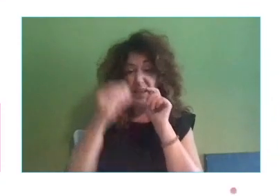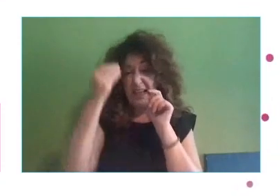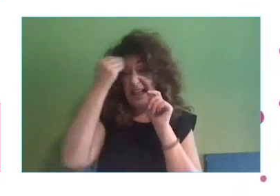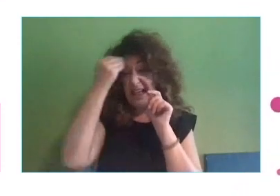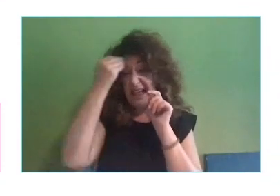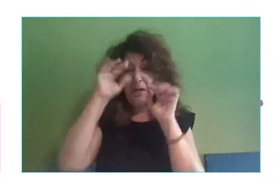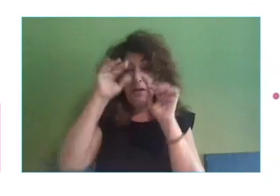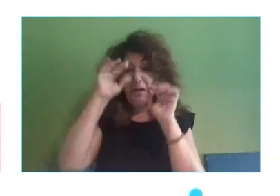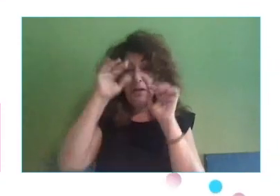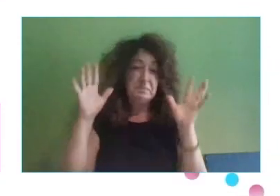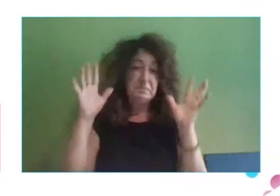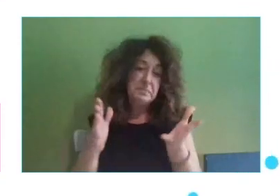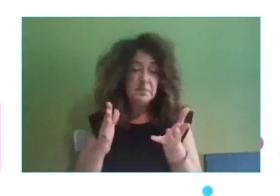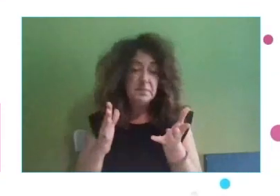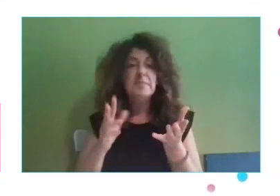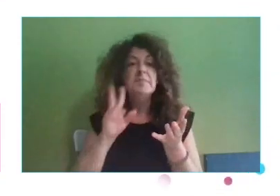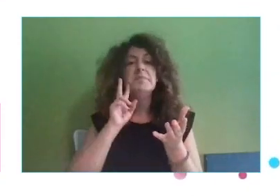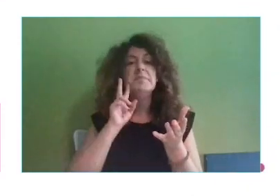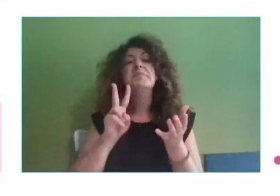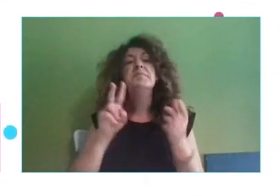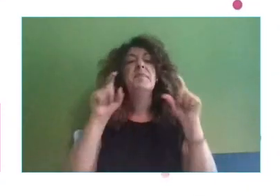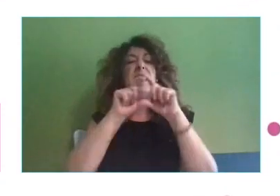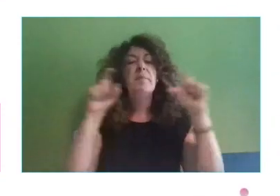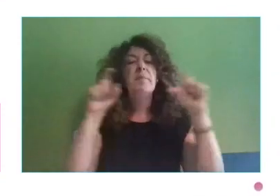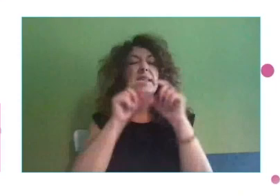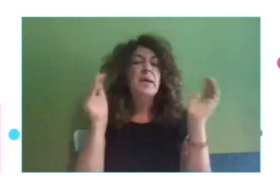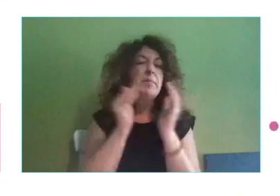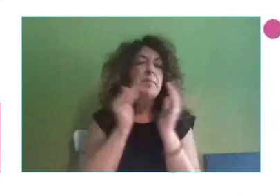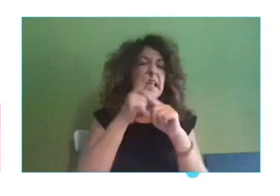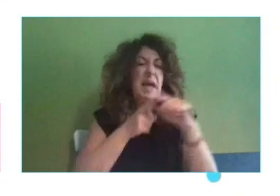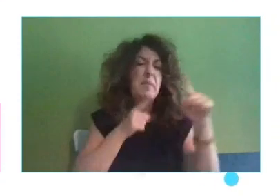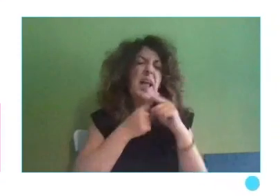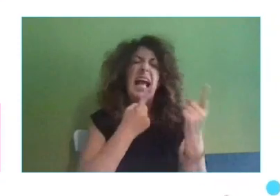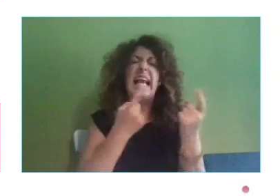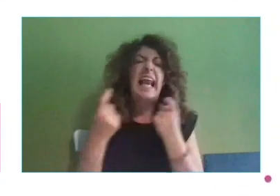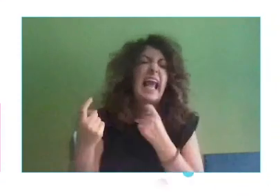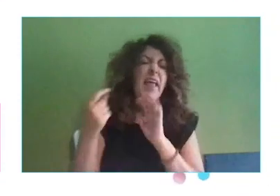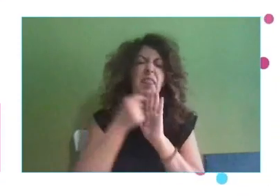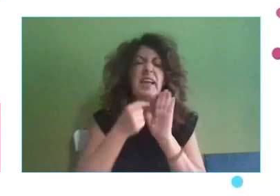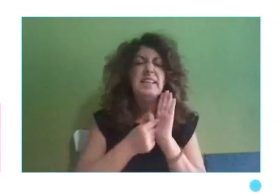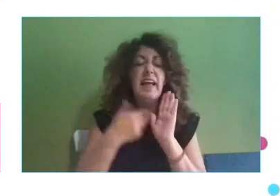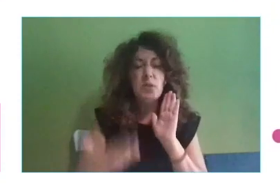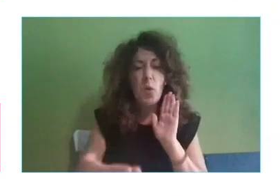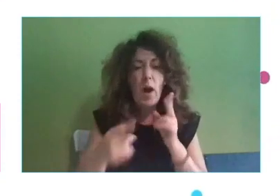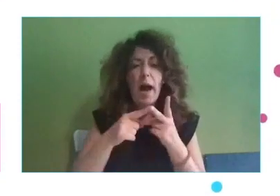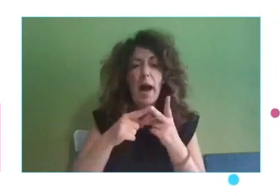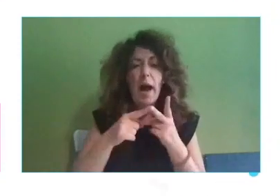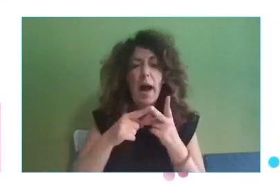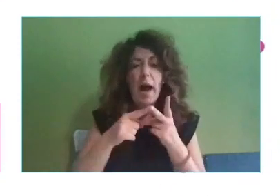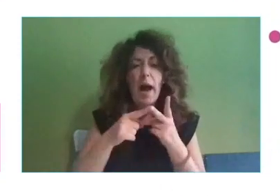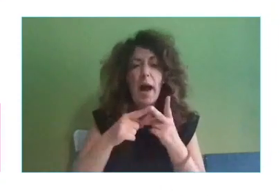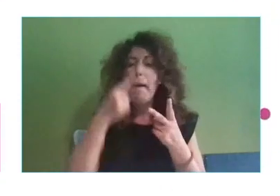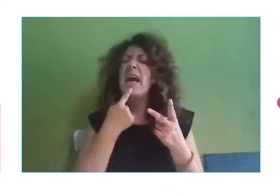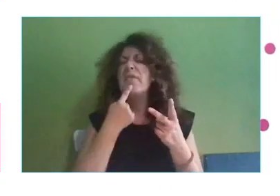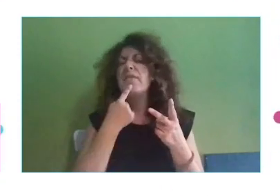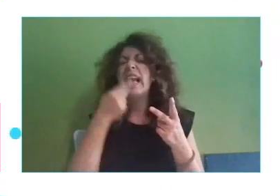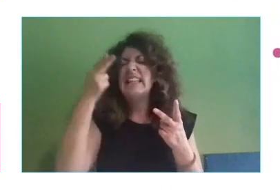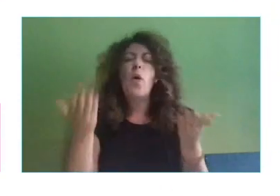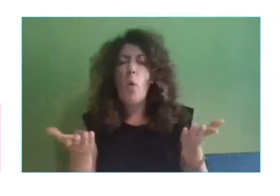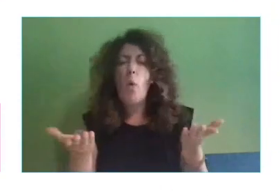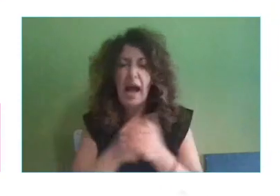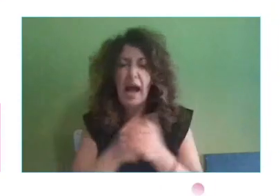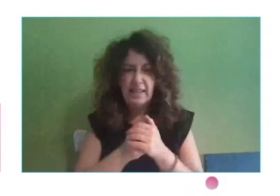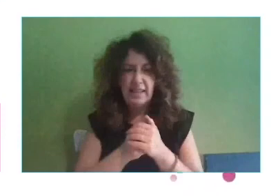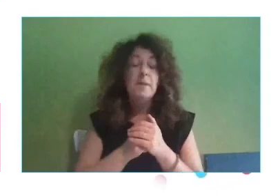necesidades tiene la PyME, cuáles son los perfiles que pueden ser y que pueden ser interesantes también de cara a la empleabilidad, pero lo que creo que es más